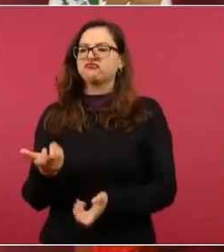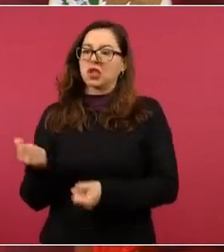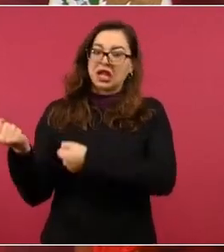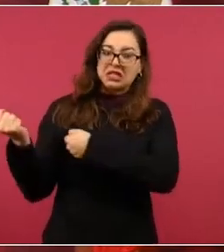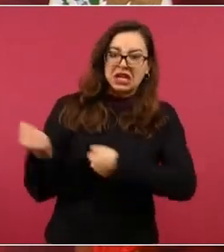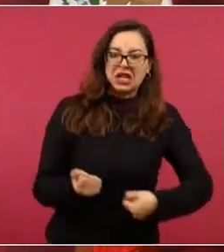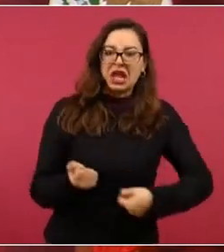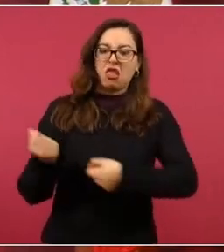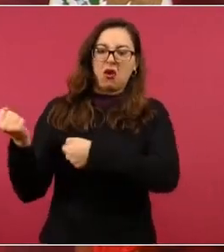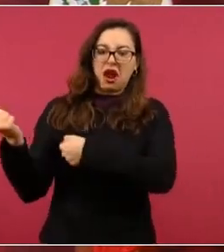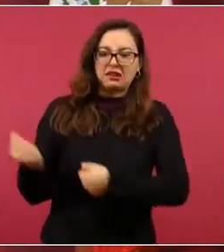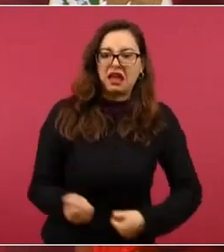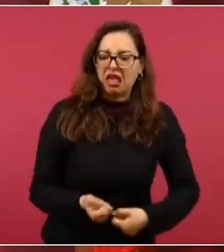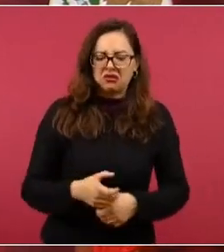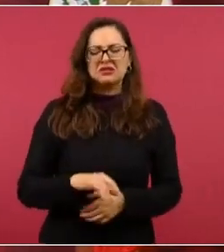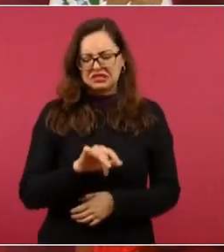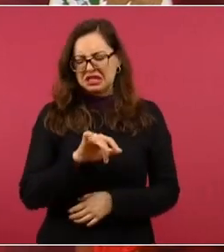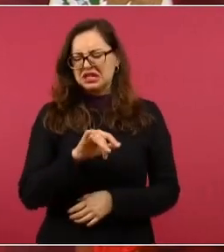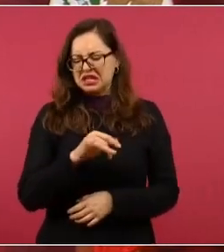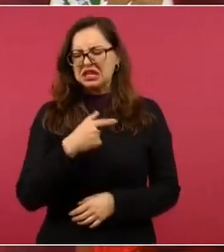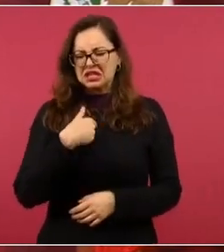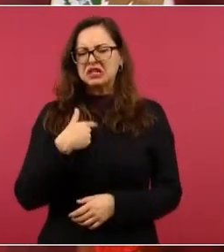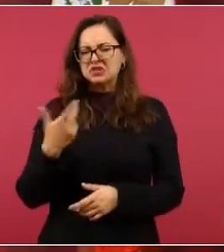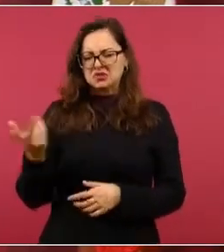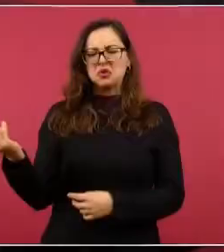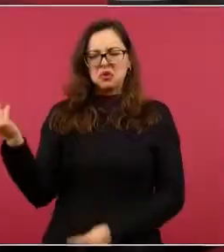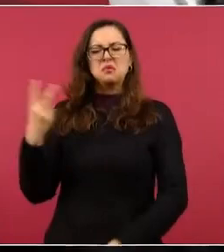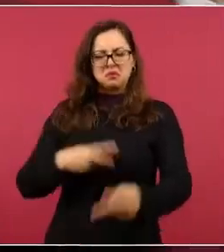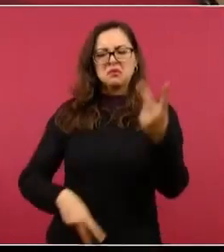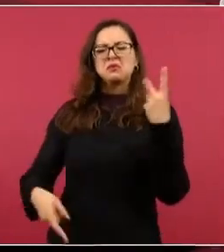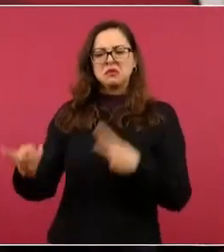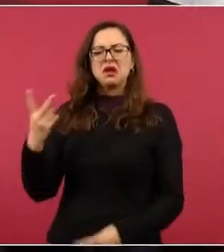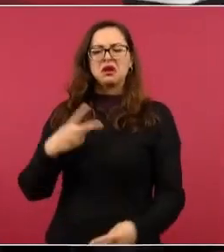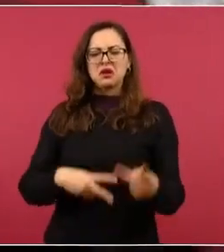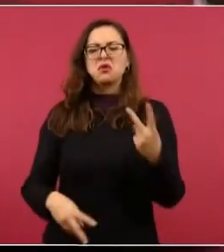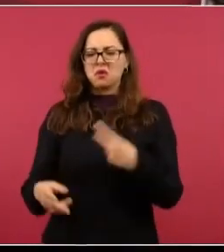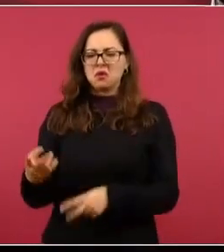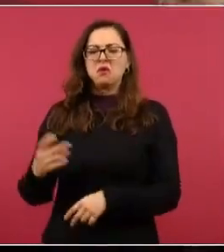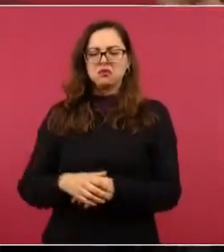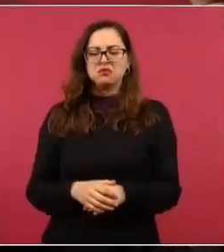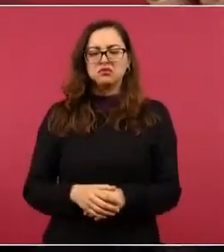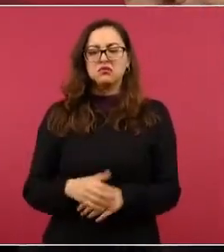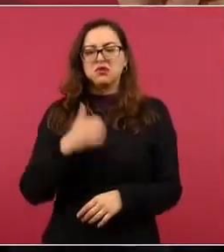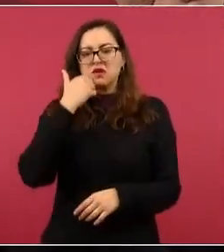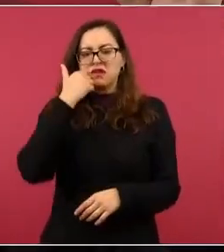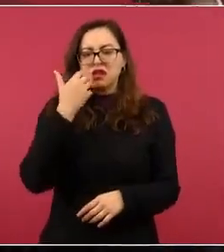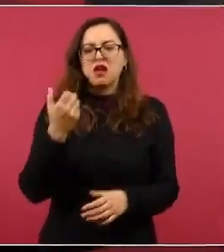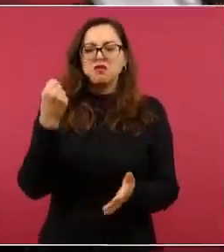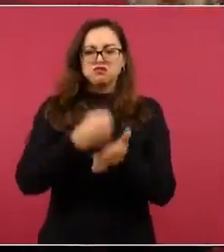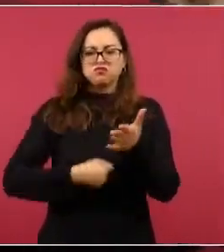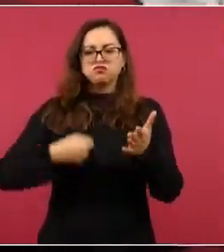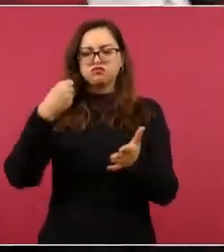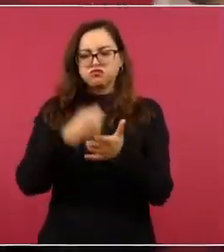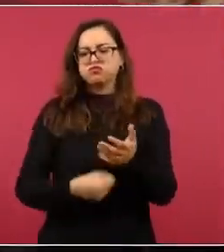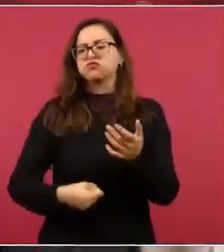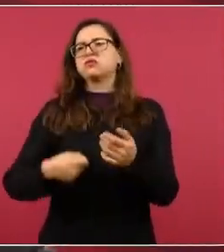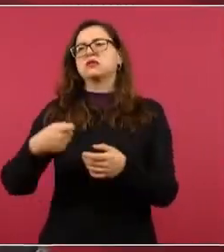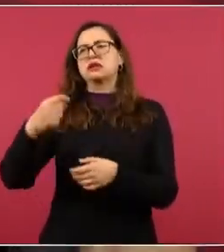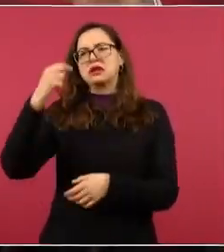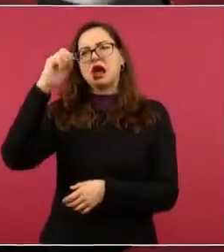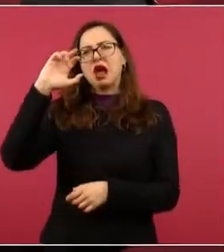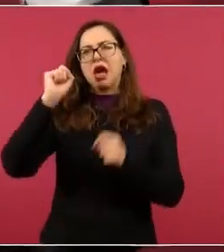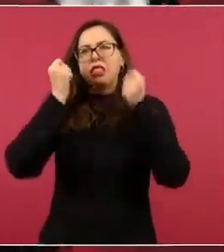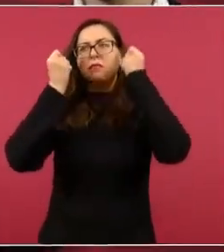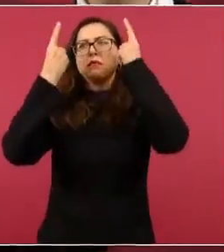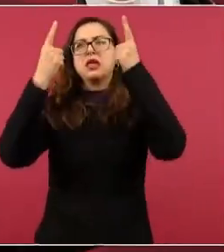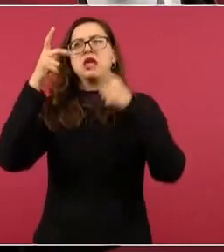la lucha por la justicia y la independencia de Hidalgo, de Morelos.